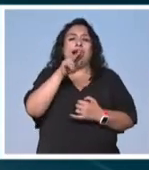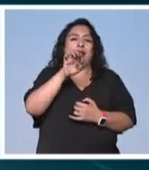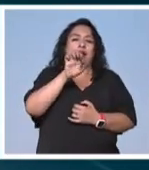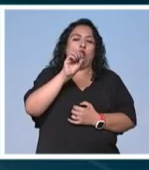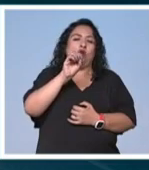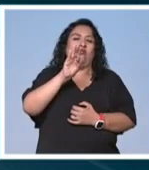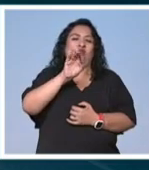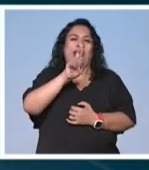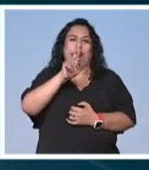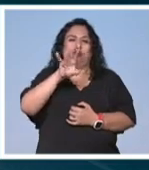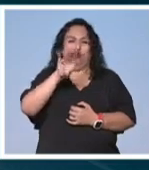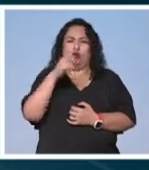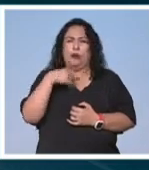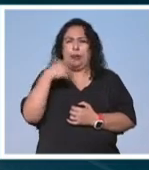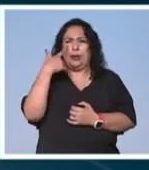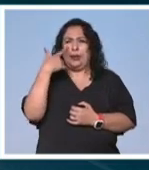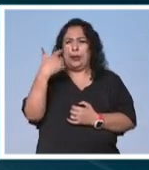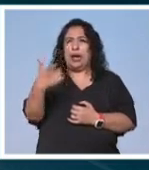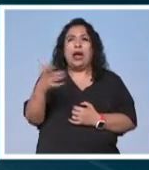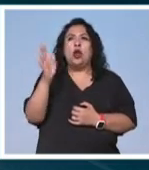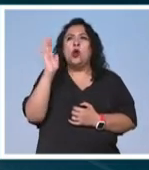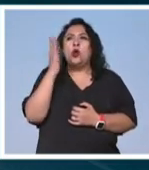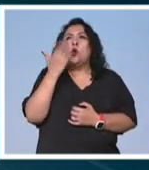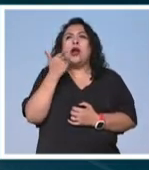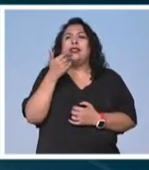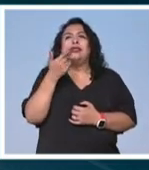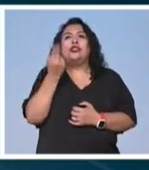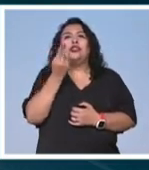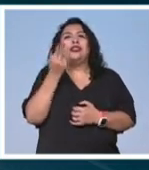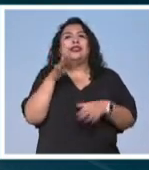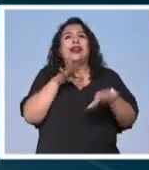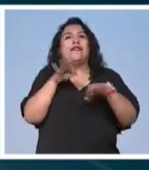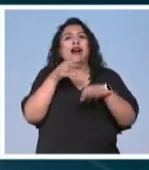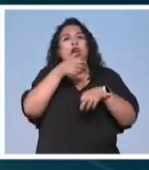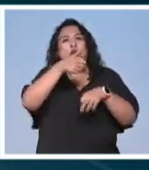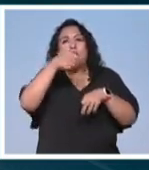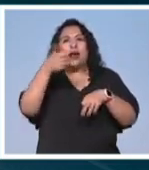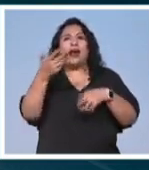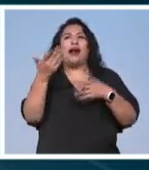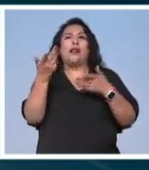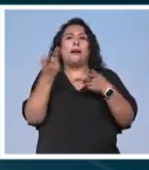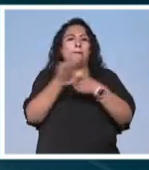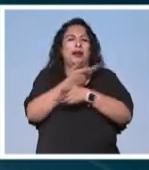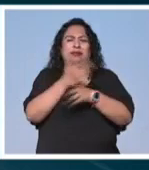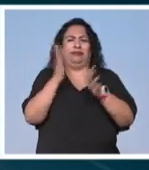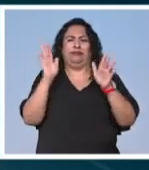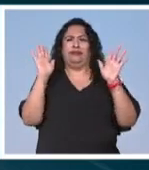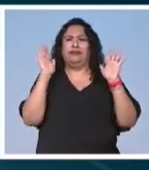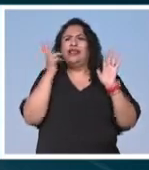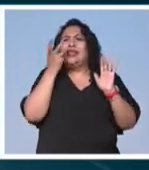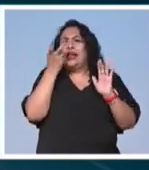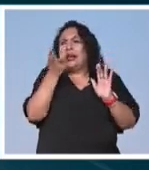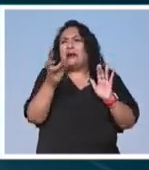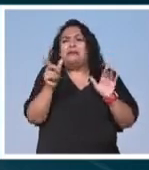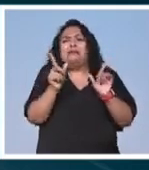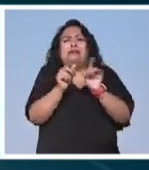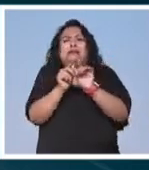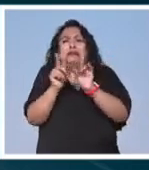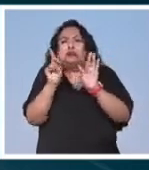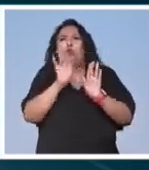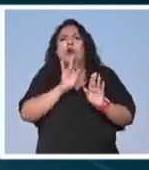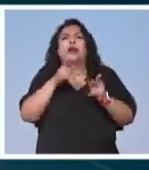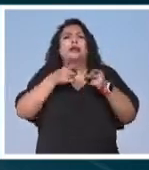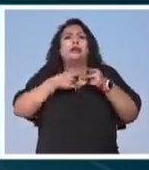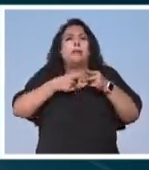extraño porque como ya no tienes que trabajar en cada detalle de lo que está sucediendo esos detallitos mínimos los puedes